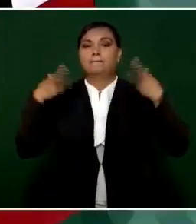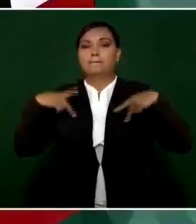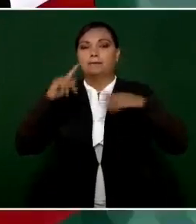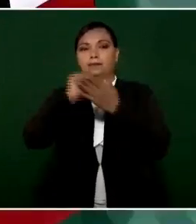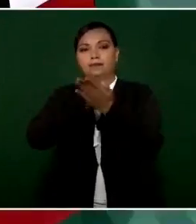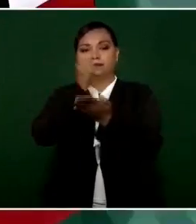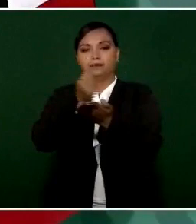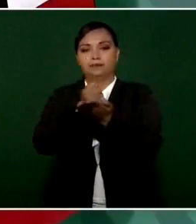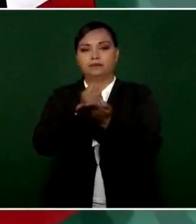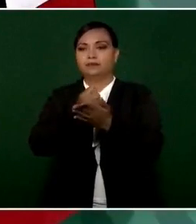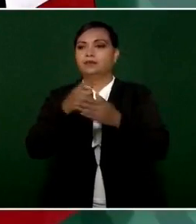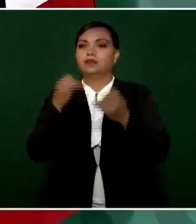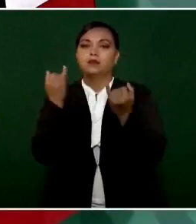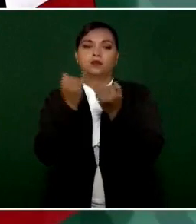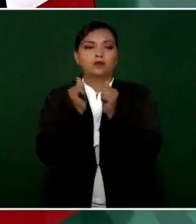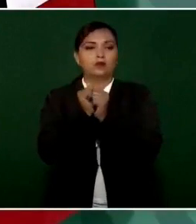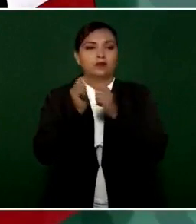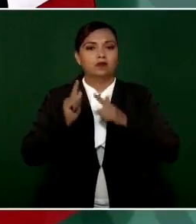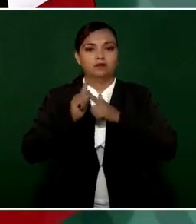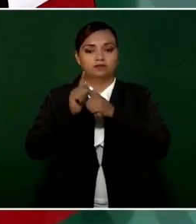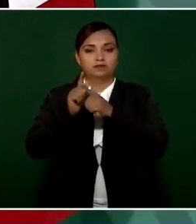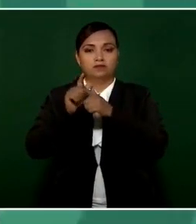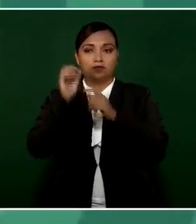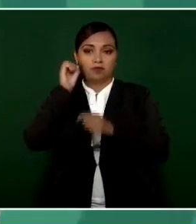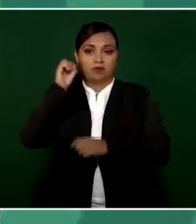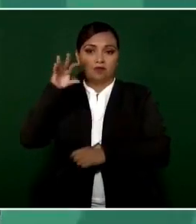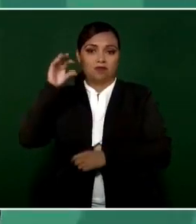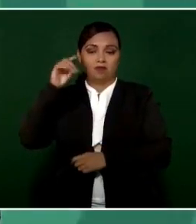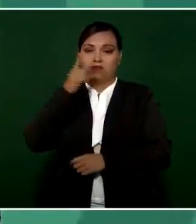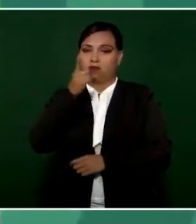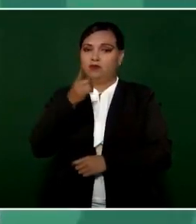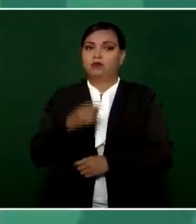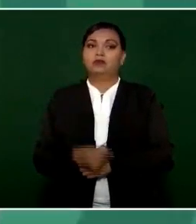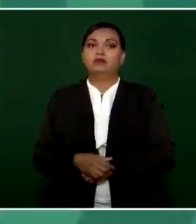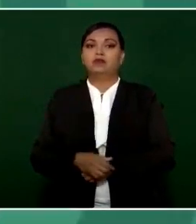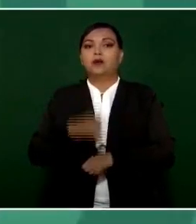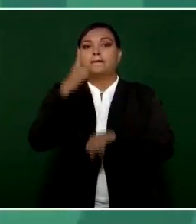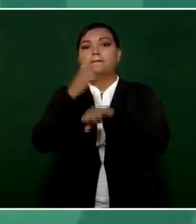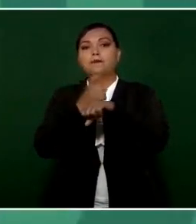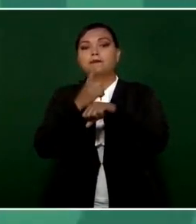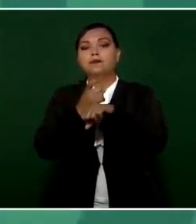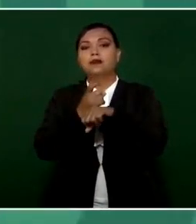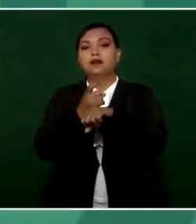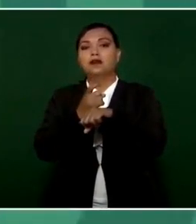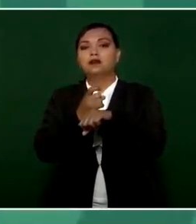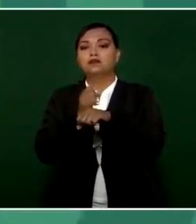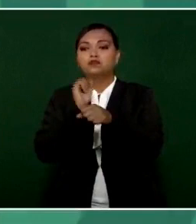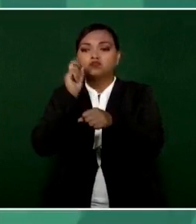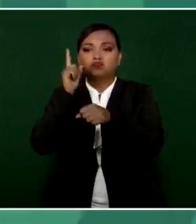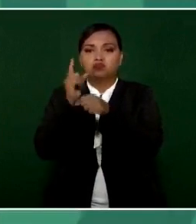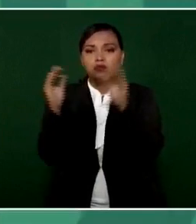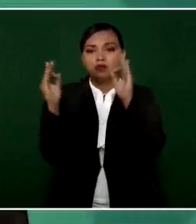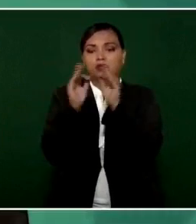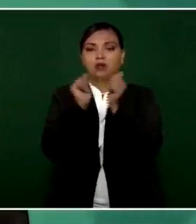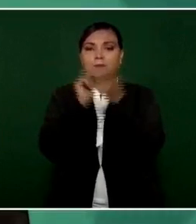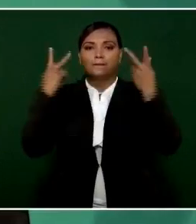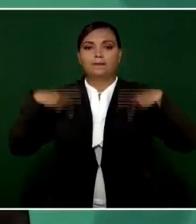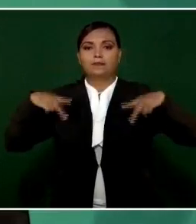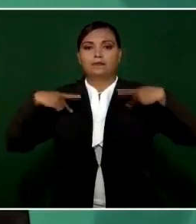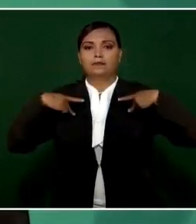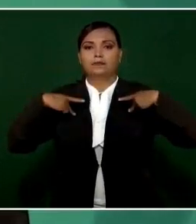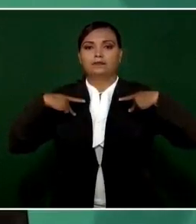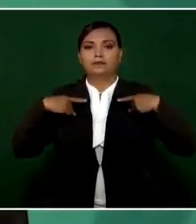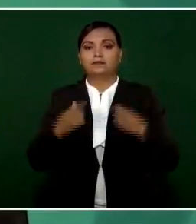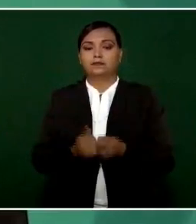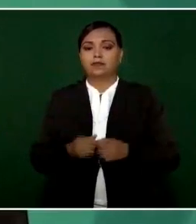tamaulipecos y a través de esta señal que los primeros contactos con las y los colaboradores del